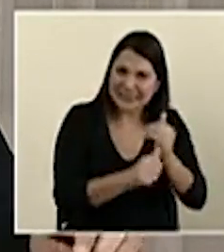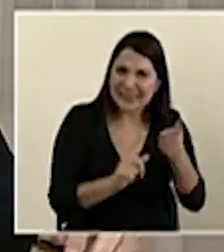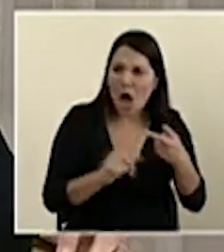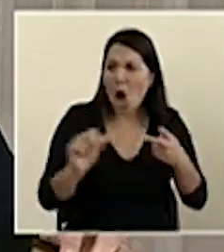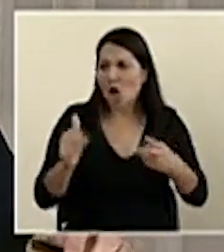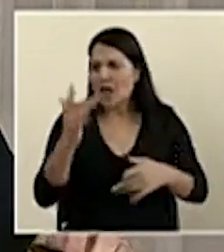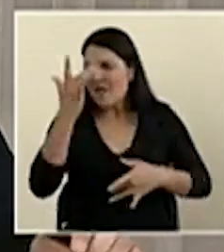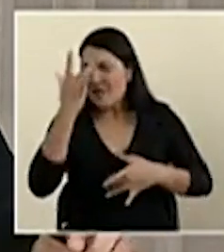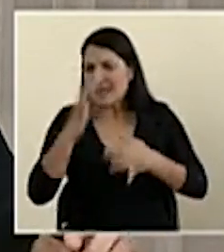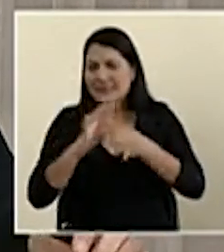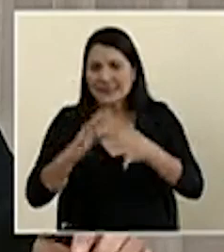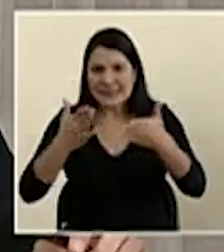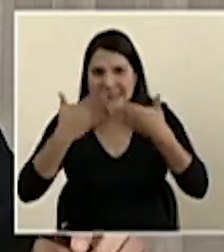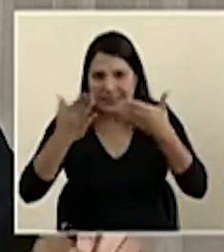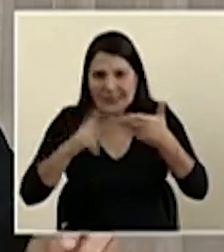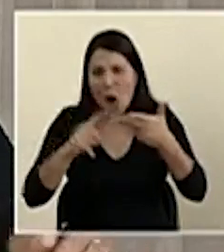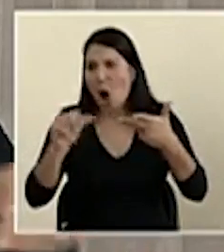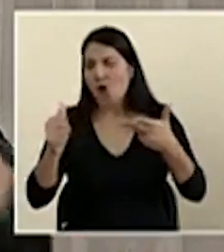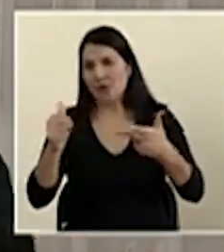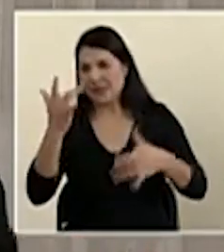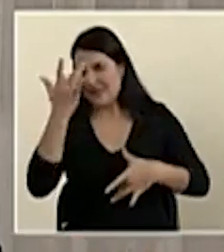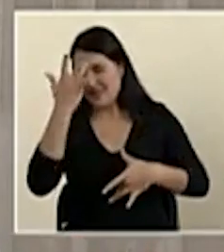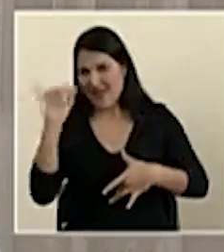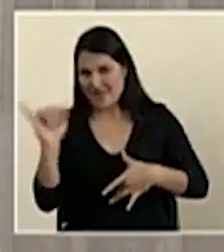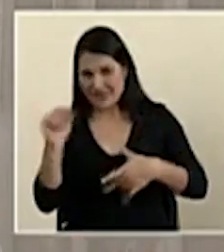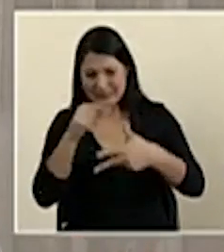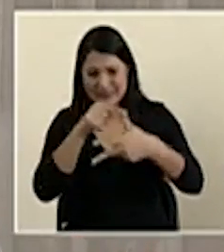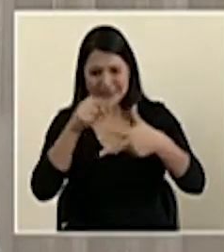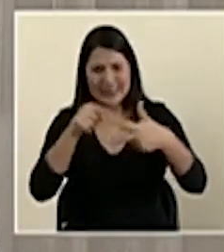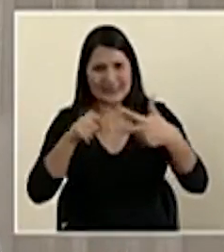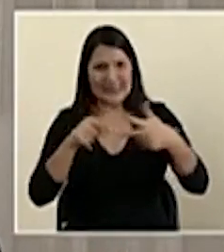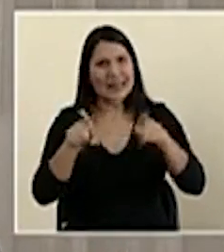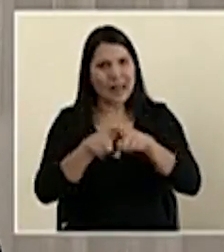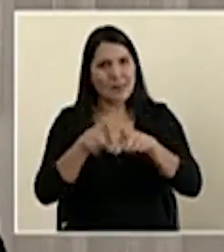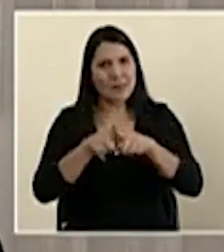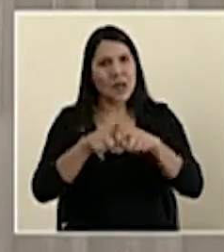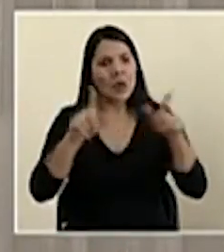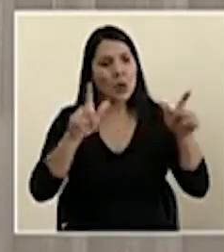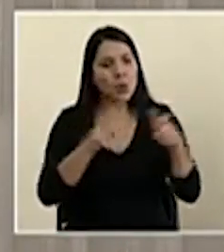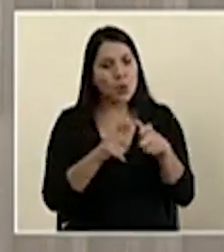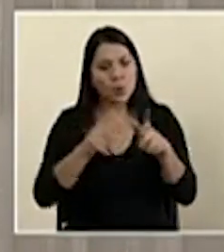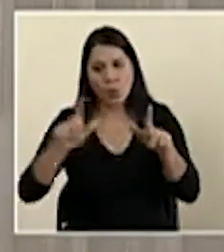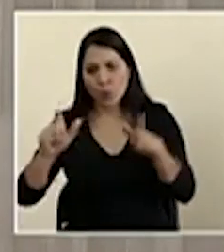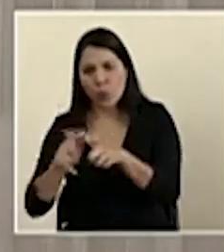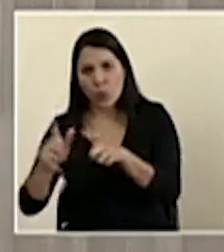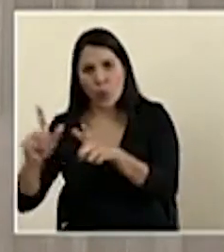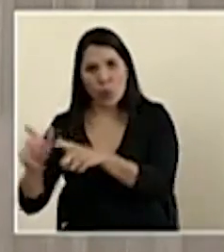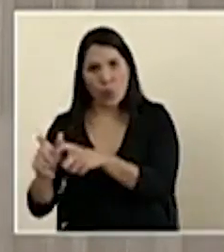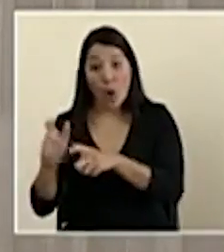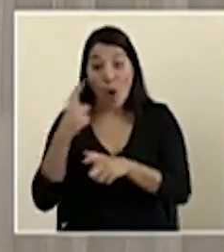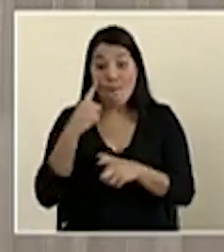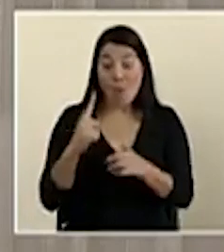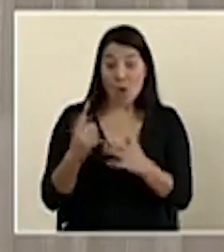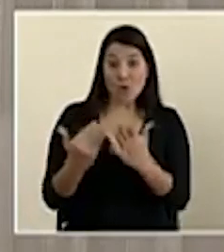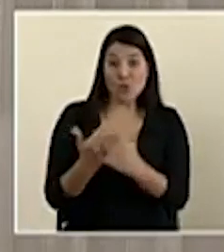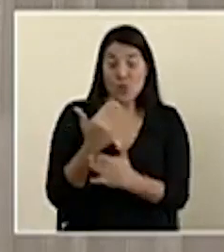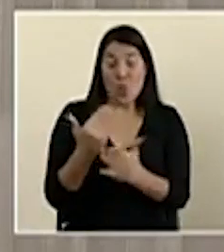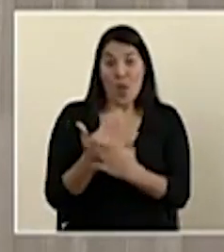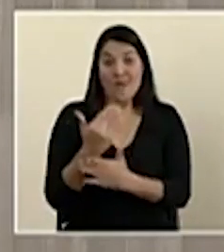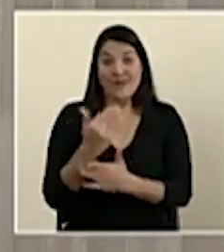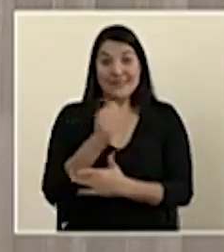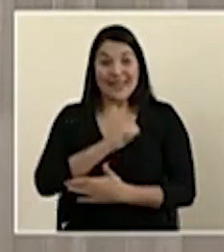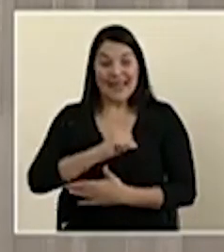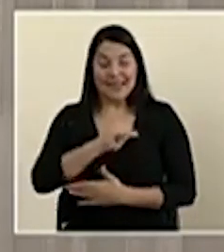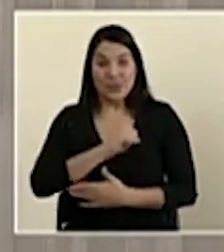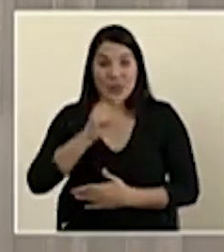infectocontagiosas que se pueden prevenir. Así que aquí hay un asunto de la nueva forma de vivir, pero que tiene un componente